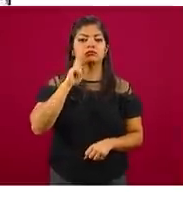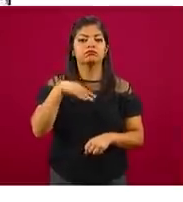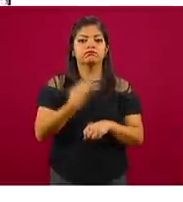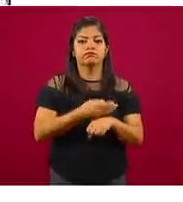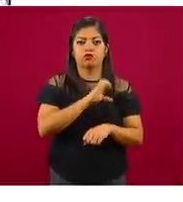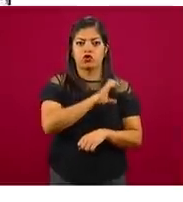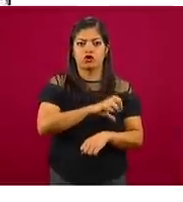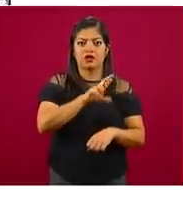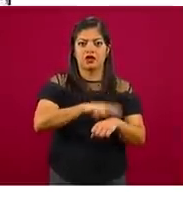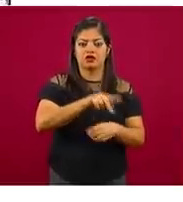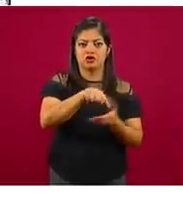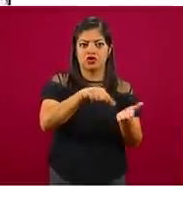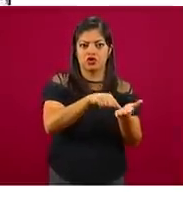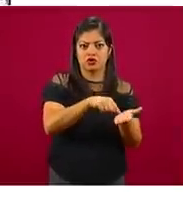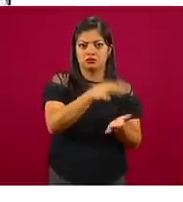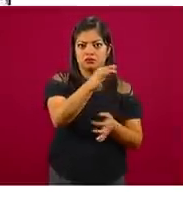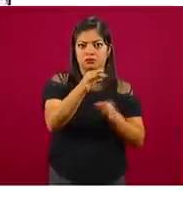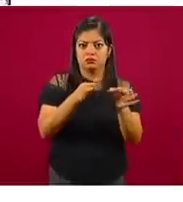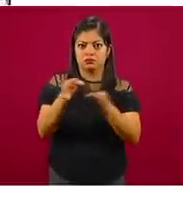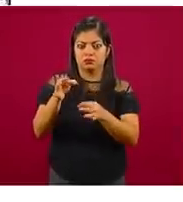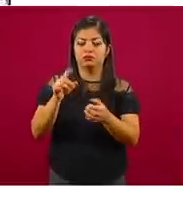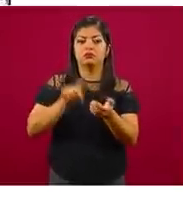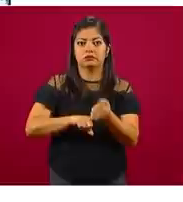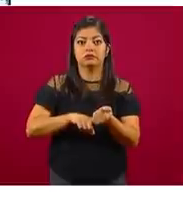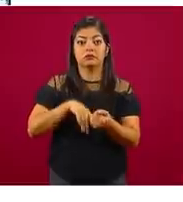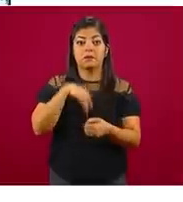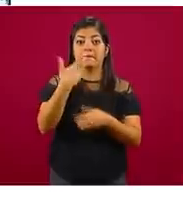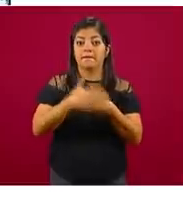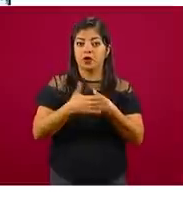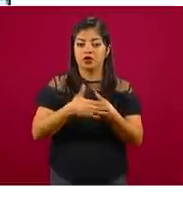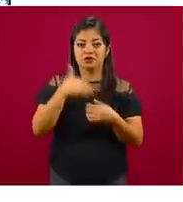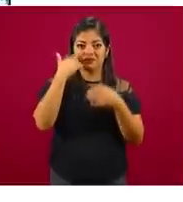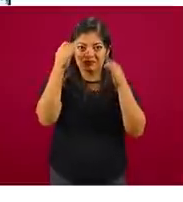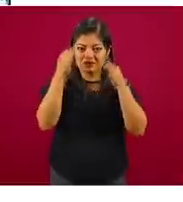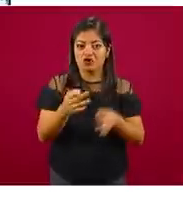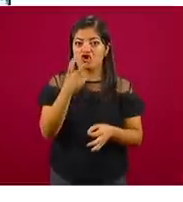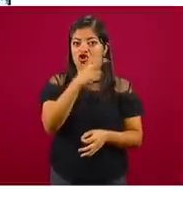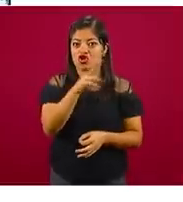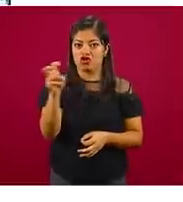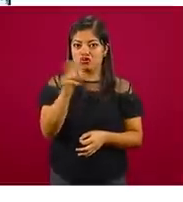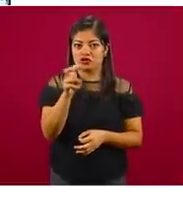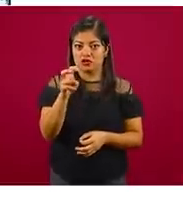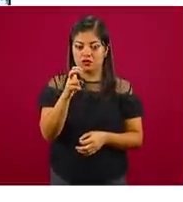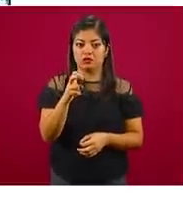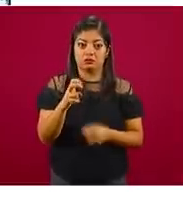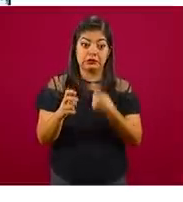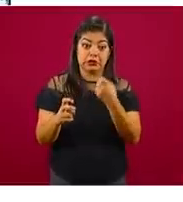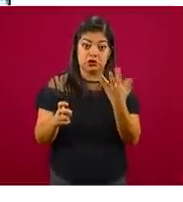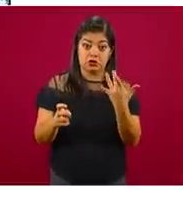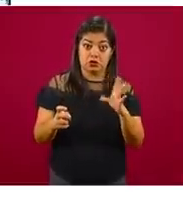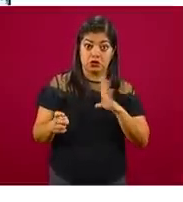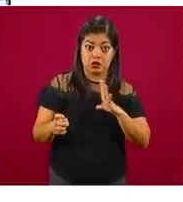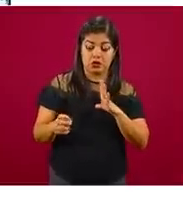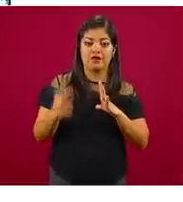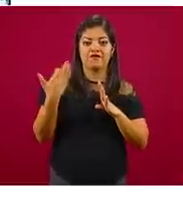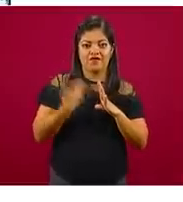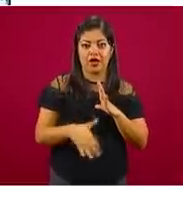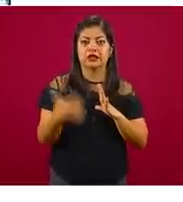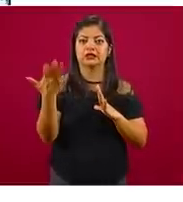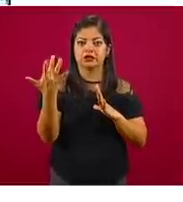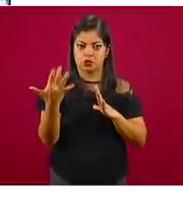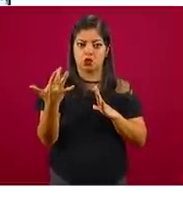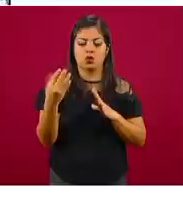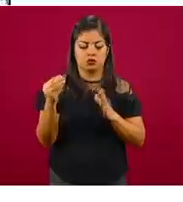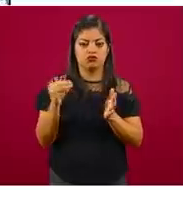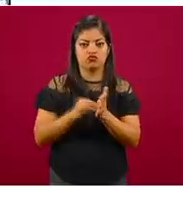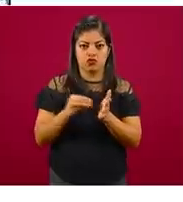regionales de las 200 que se tiene previsto para este año, o 50 más de las 150. Entonces, nos